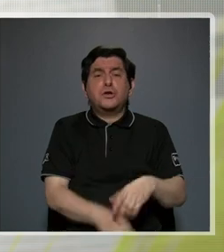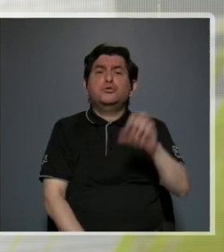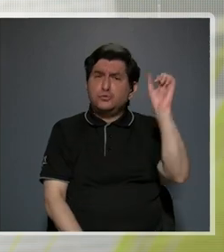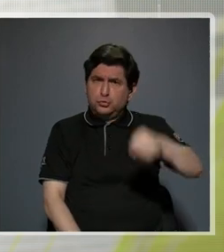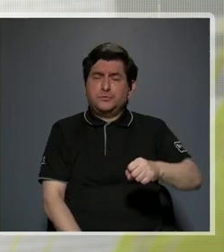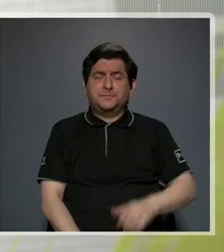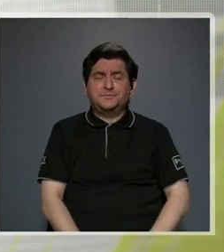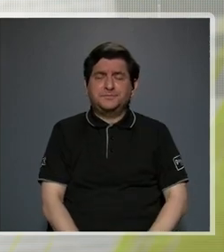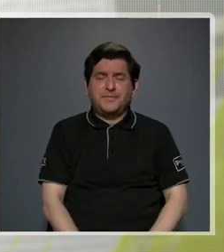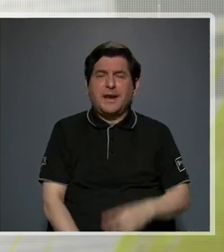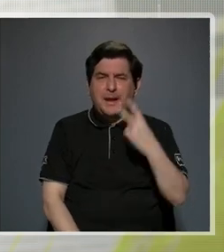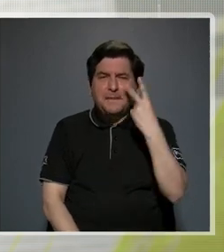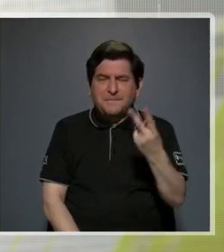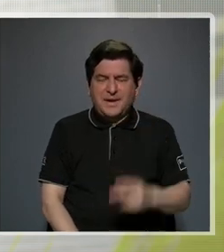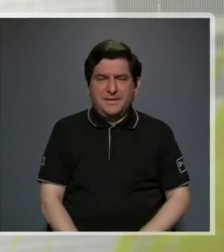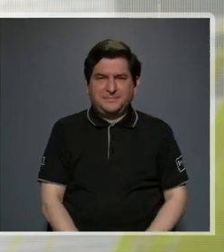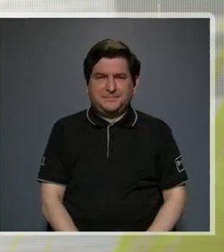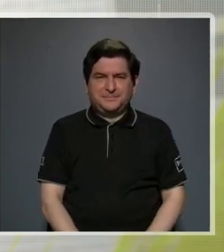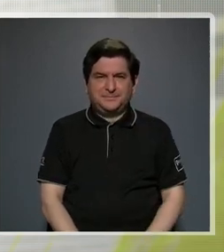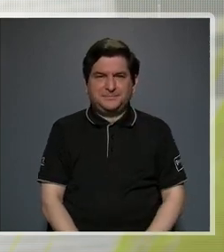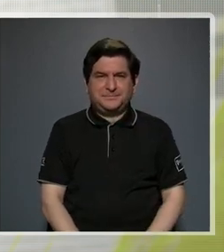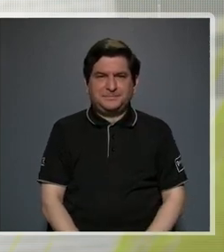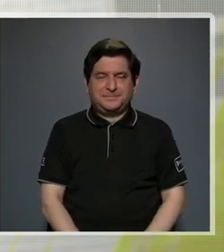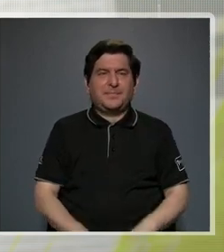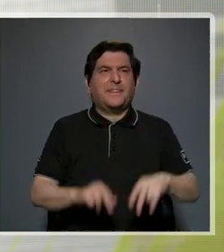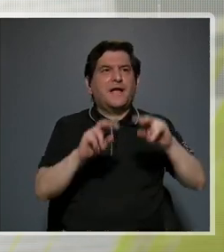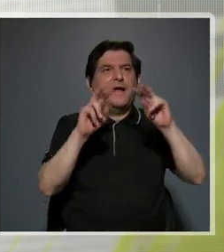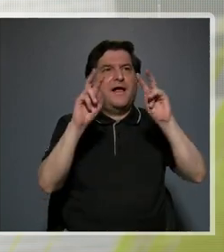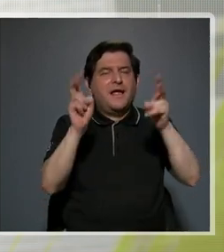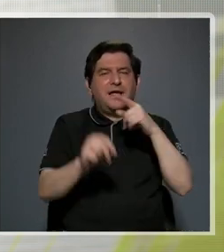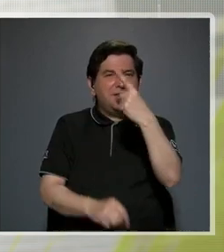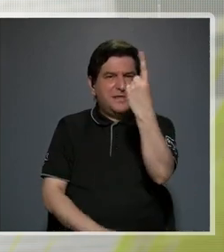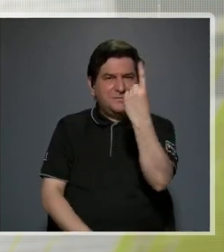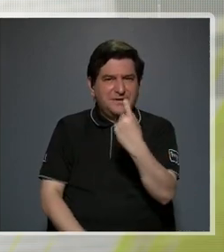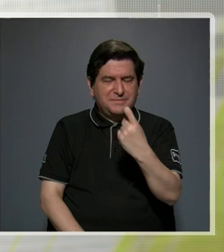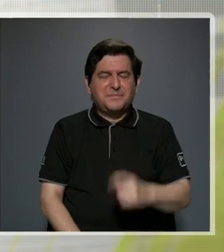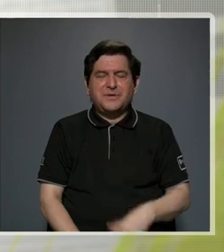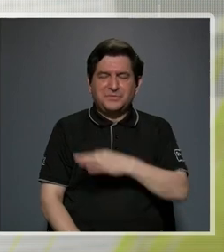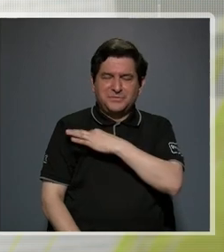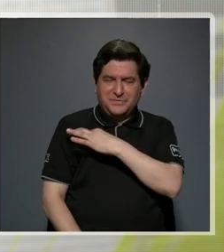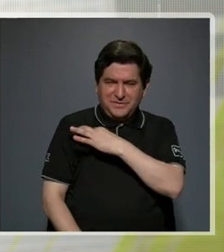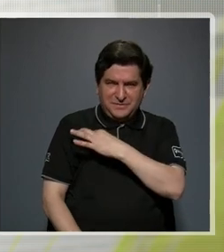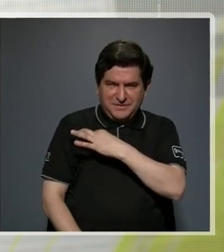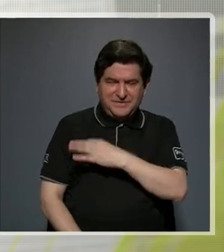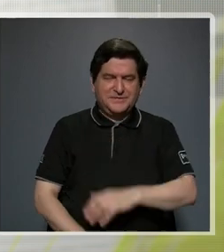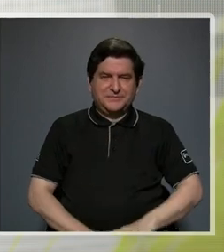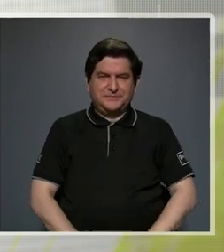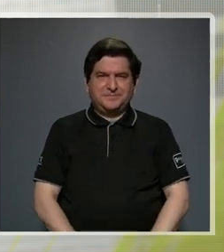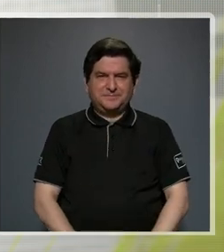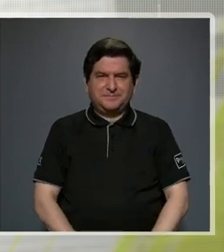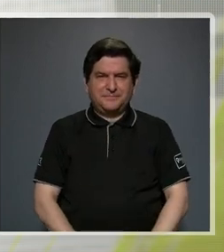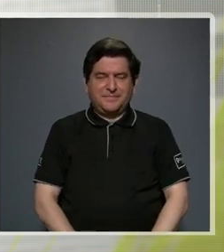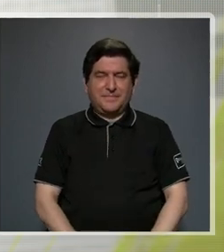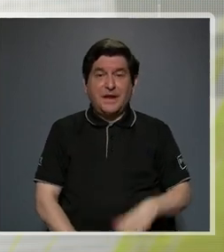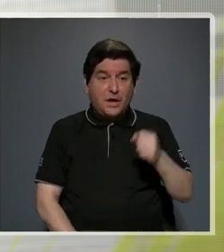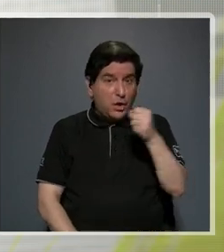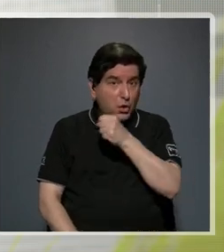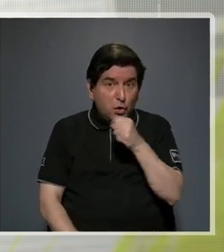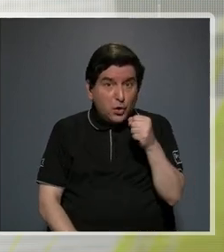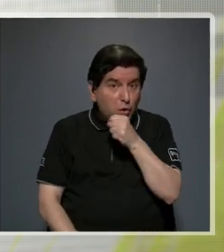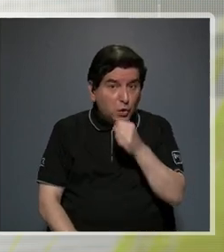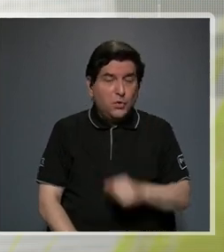correcto sí fíjese que para devolver esto al tema por el cual usted me invitó aquí el coro